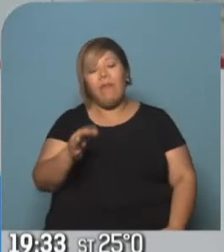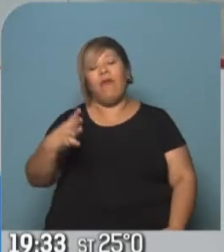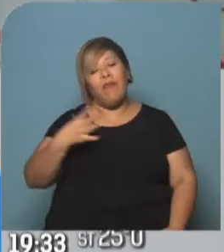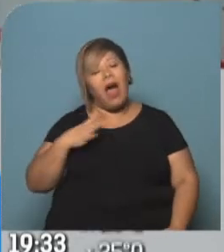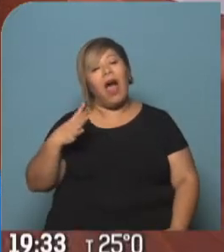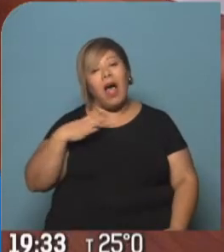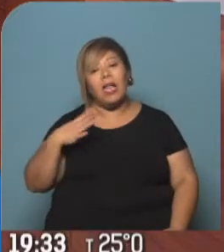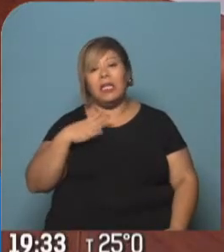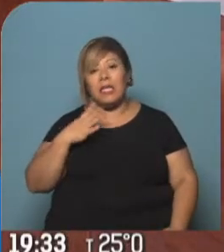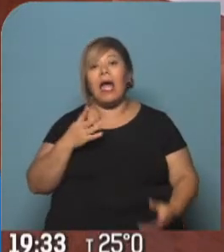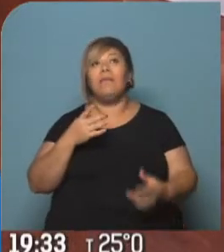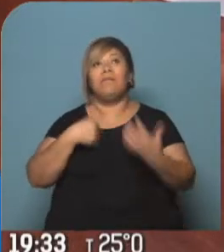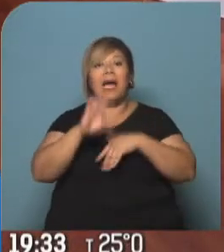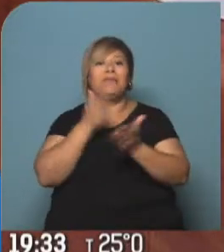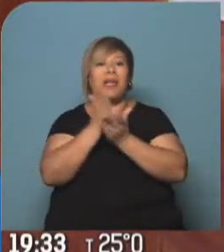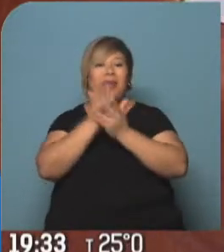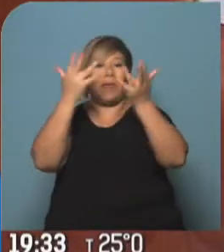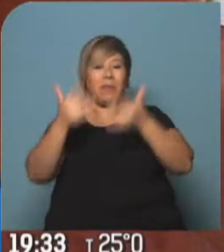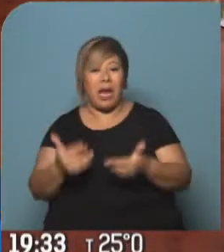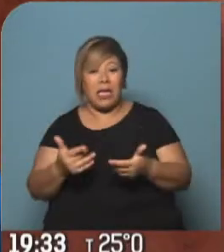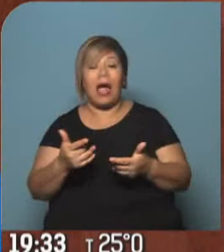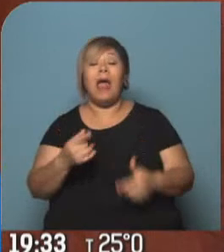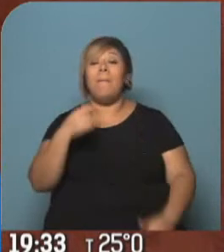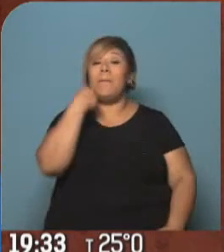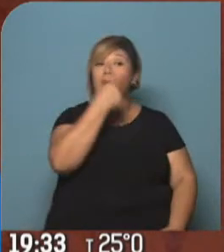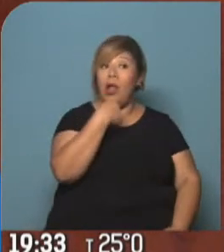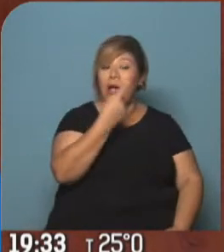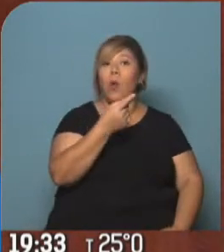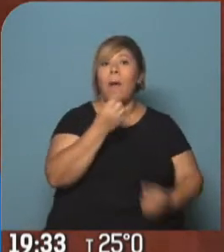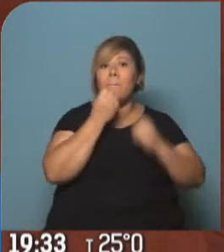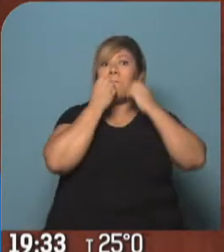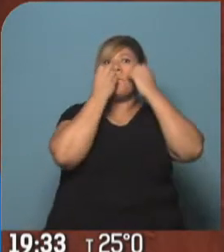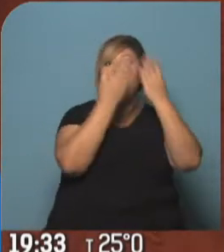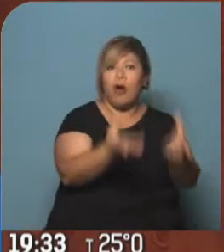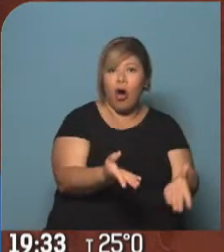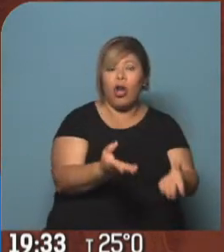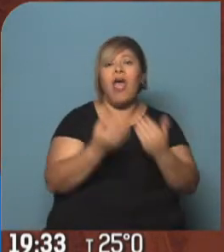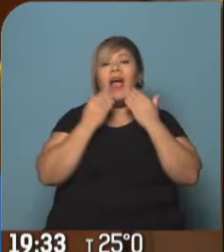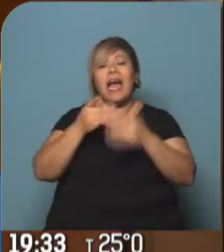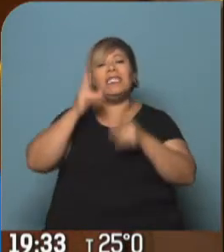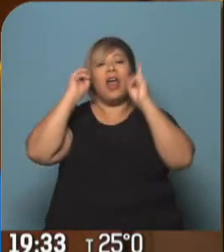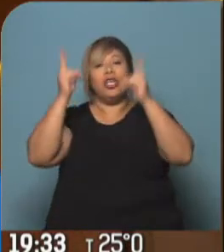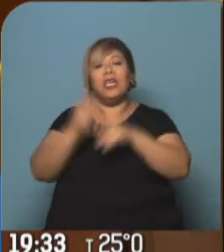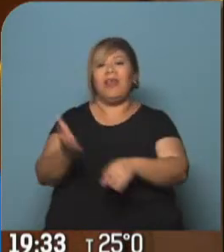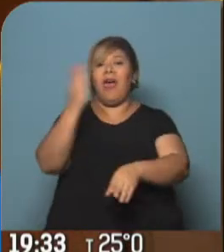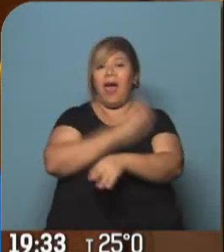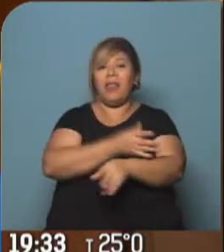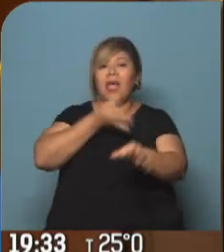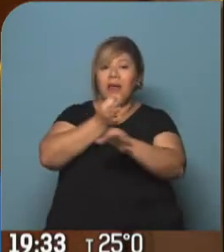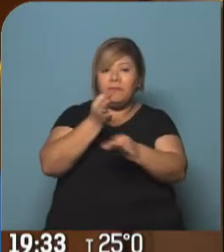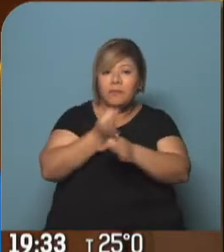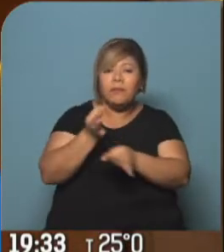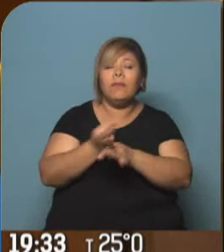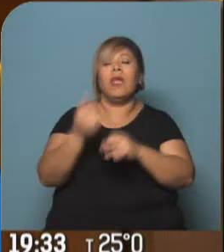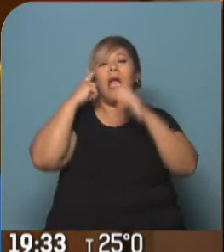desafíos en matemática, pero como con lengua, con formación docente, con innovación, con materiales en las escuelas,